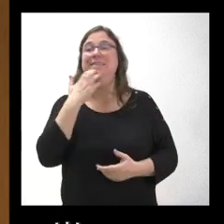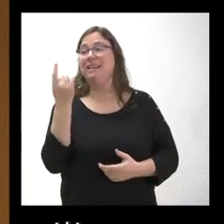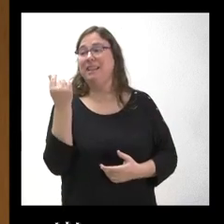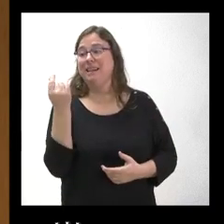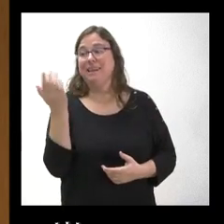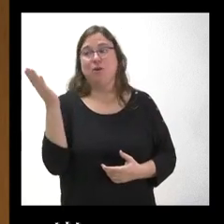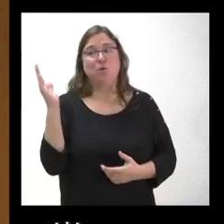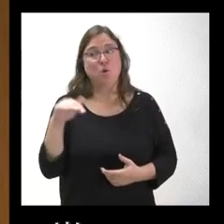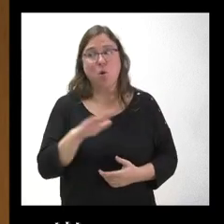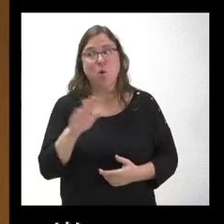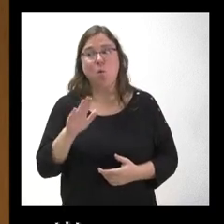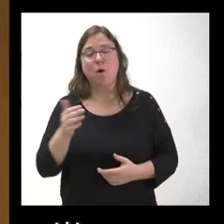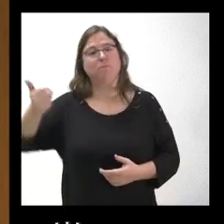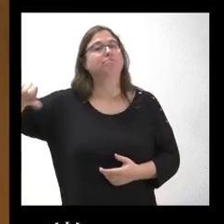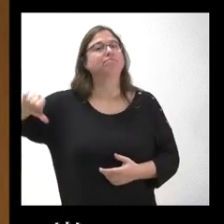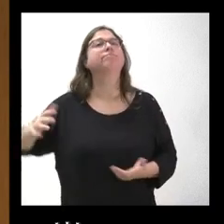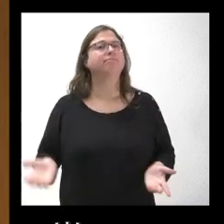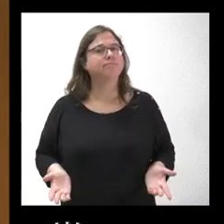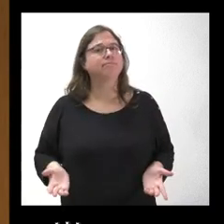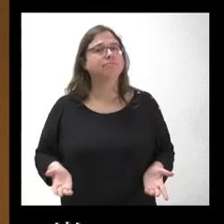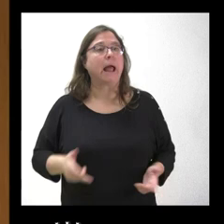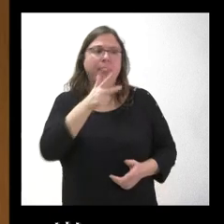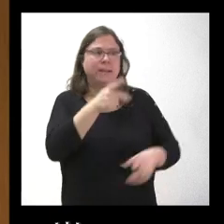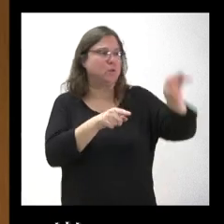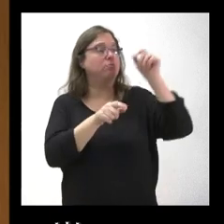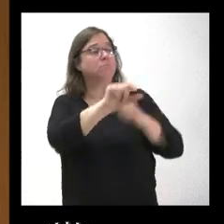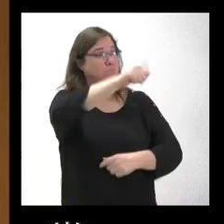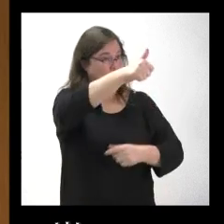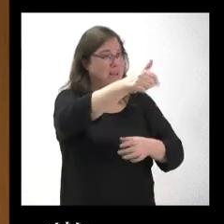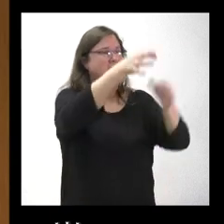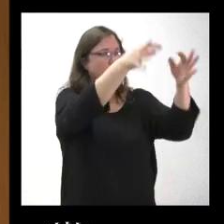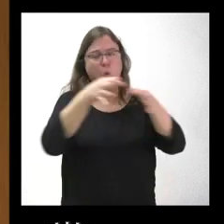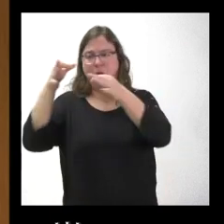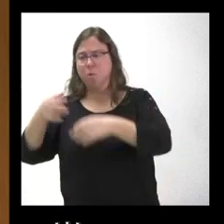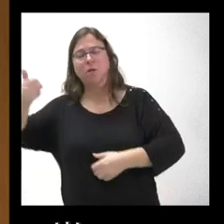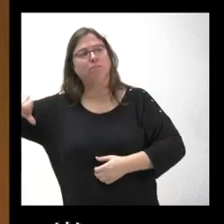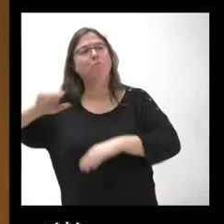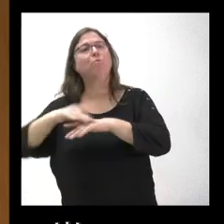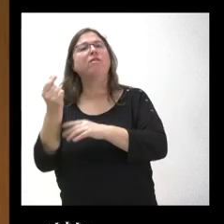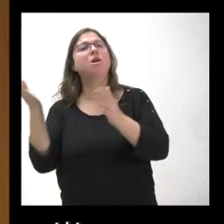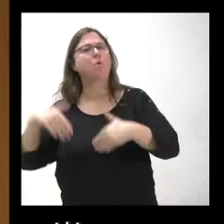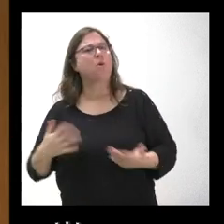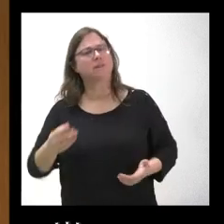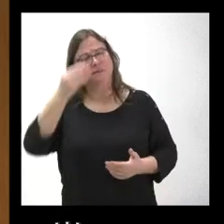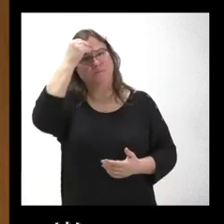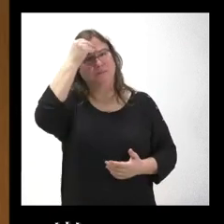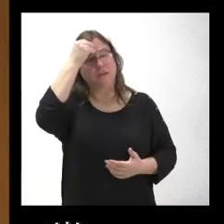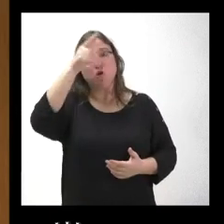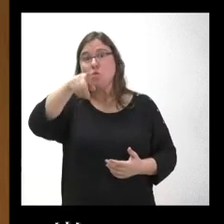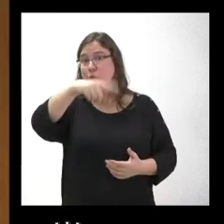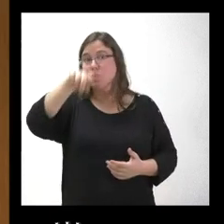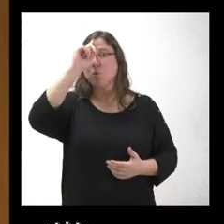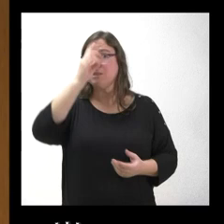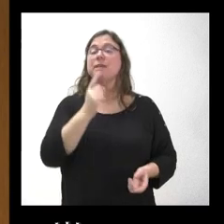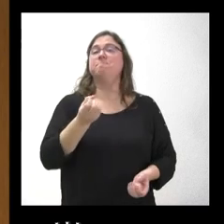cuando yo la he solicitado ya no me la van a dar. Teniendo el mismo derecho que alguien aquí se la hayan solicitado. Porque no sé si usted nos